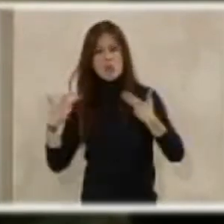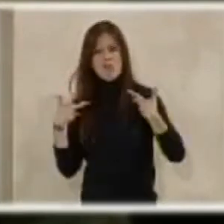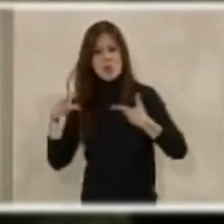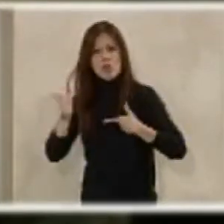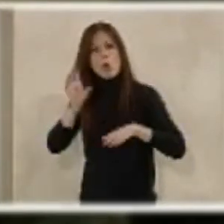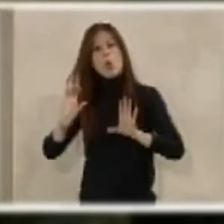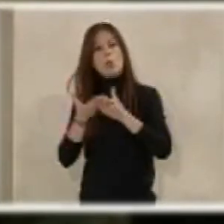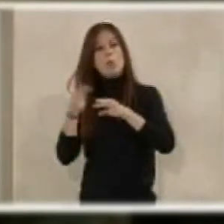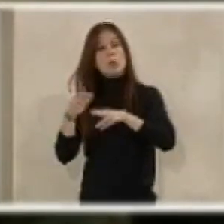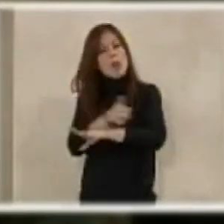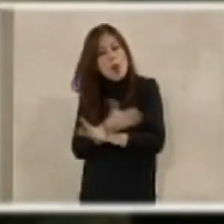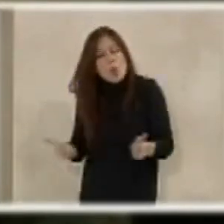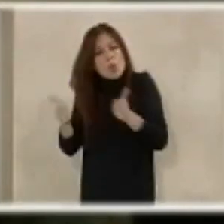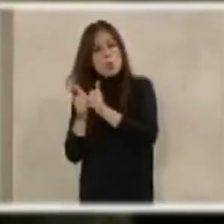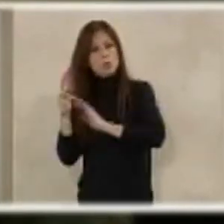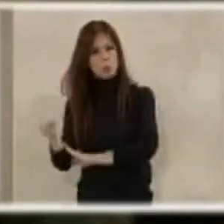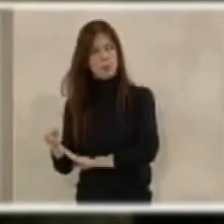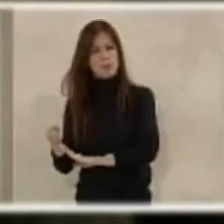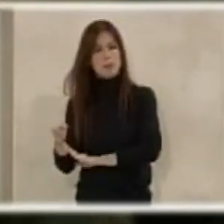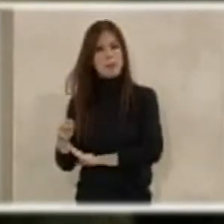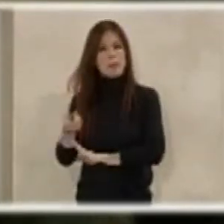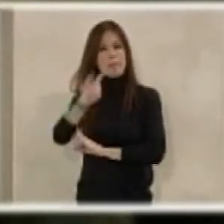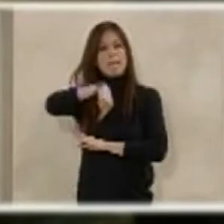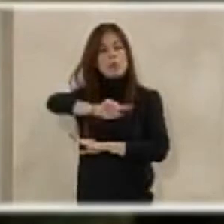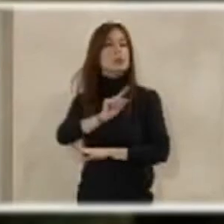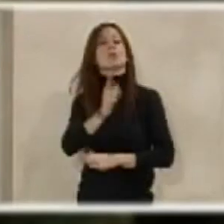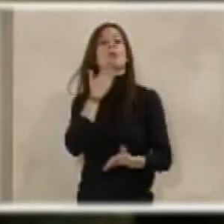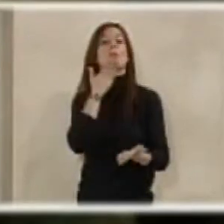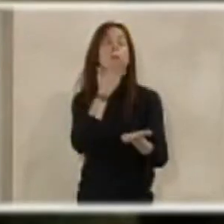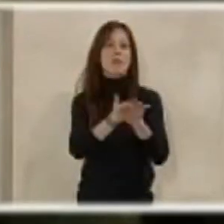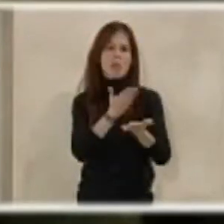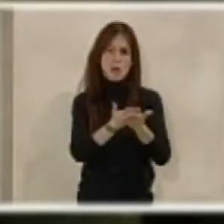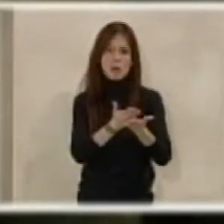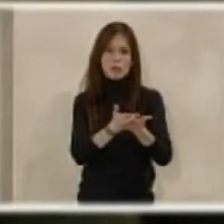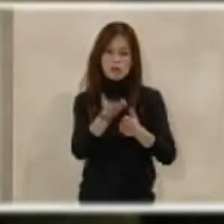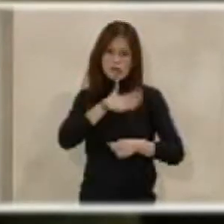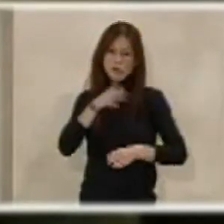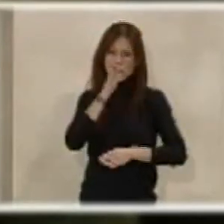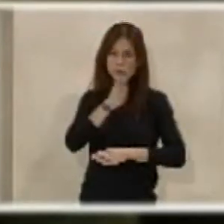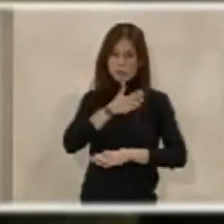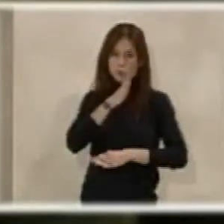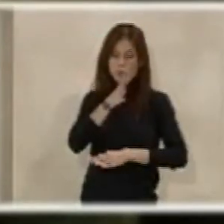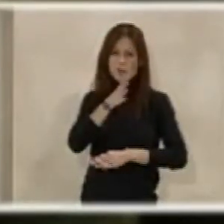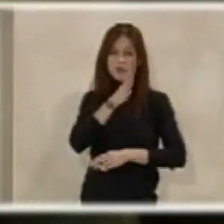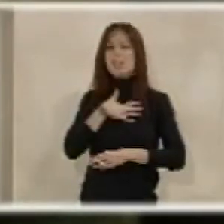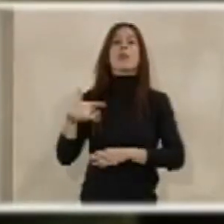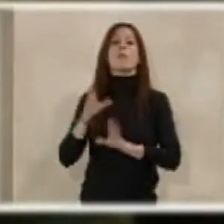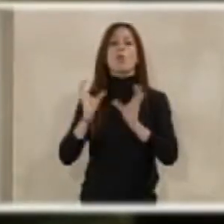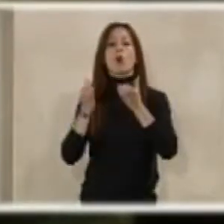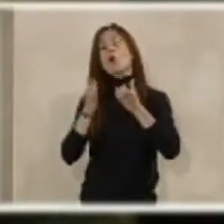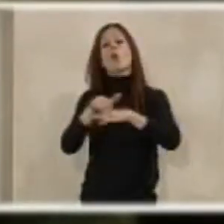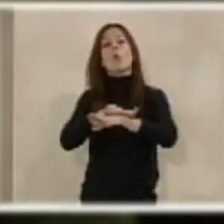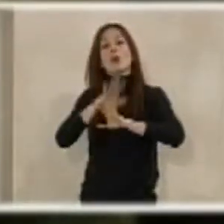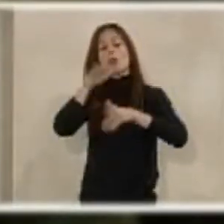Hemos pedido dentro de las exigencias para poder apoyar al Gobierno